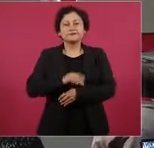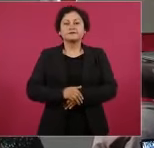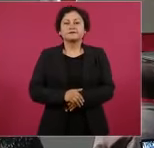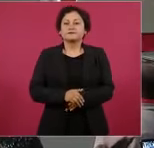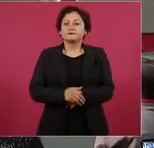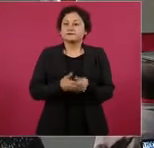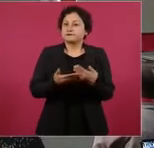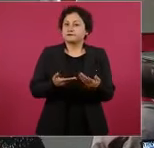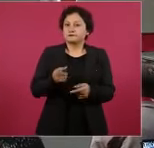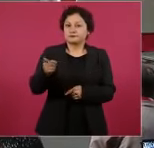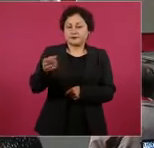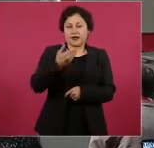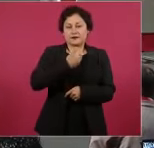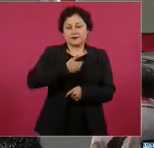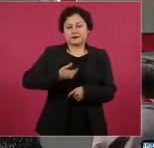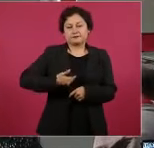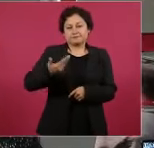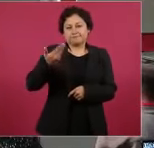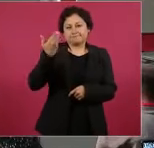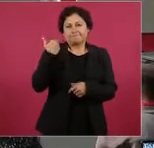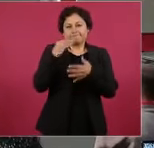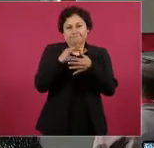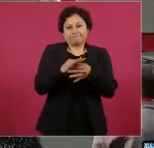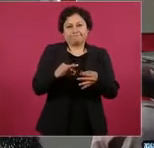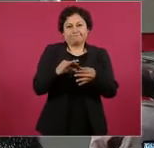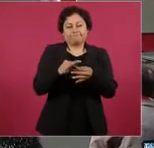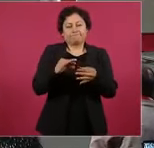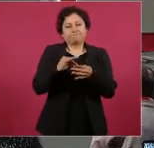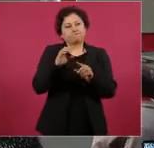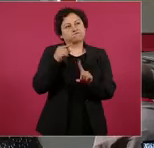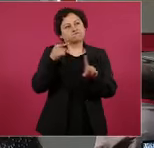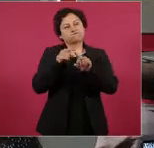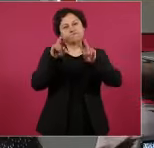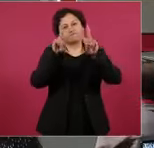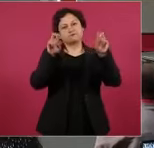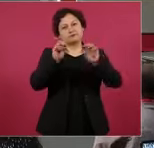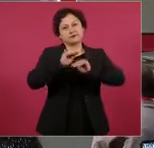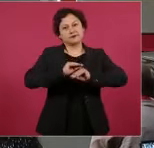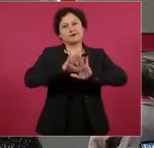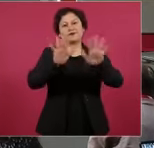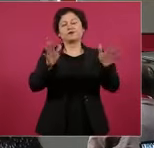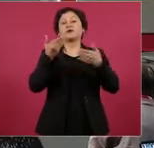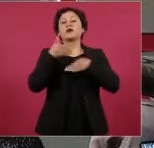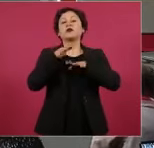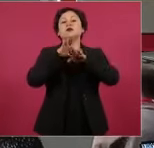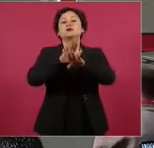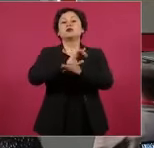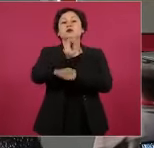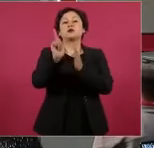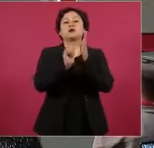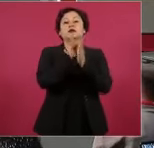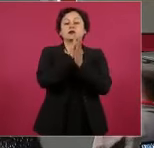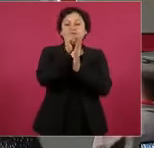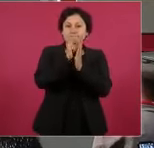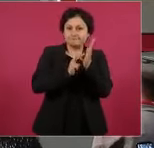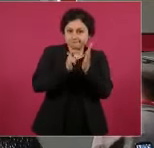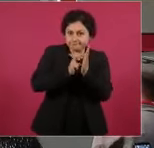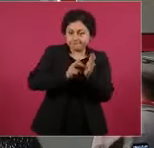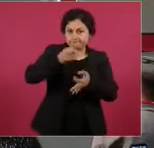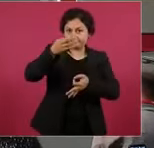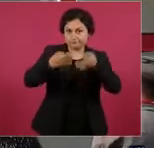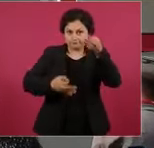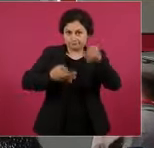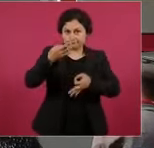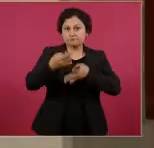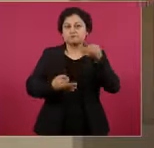una introducción bastante clara de la importancia tanto de la reforma judicial como del falso debate